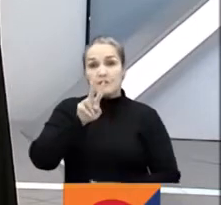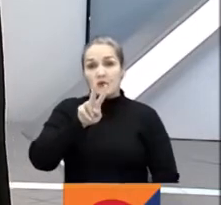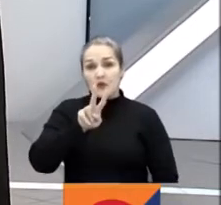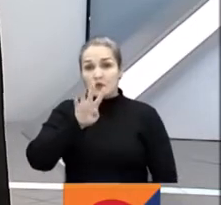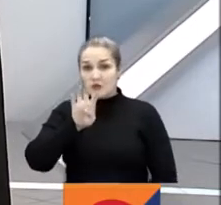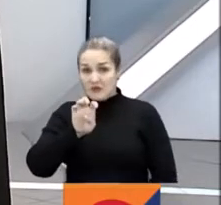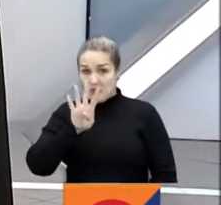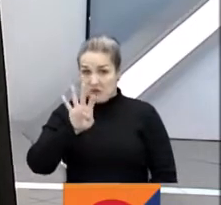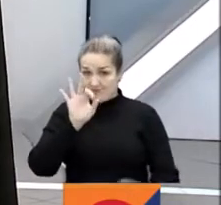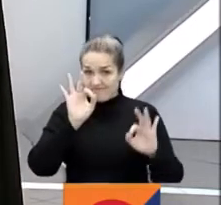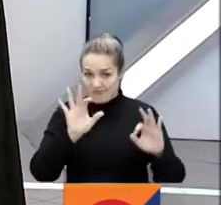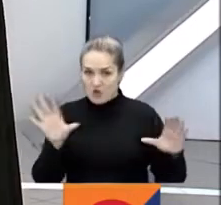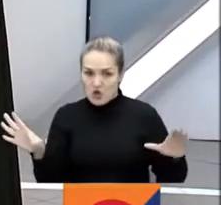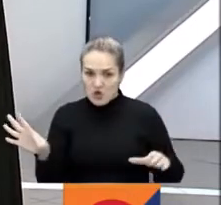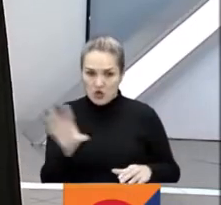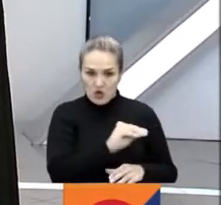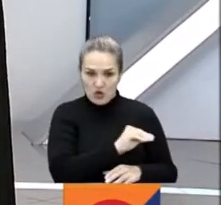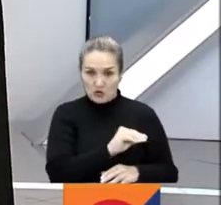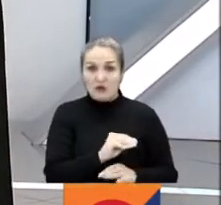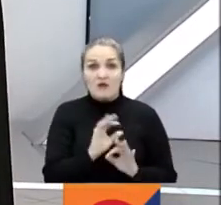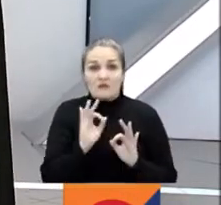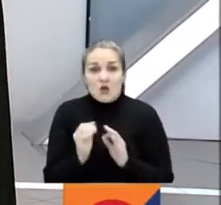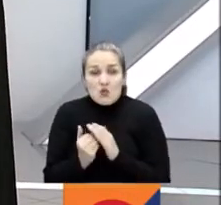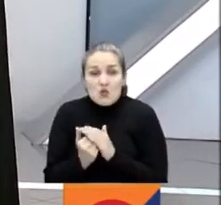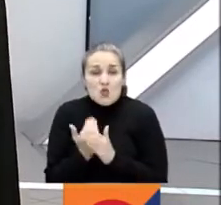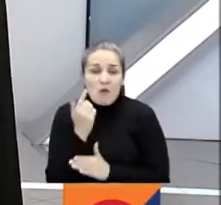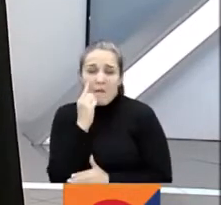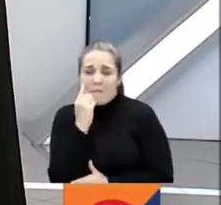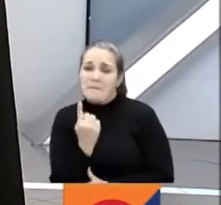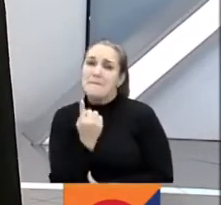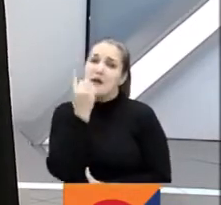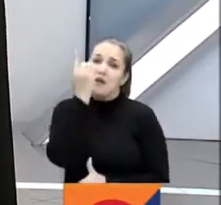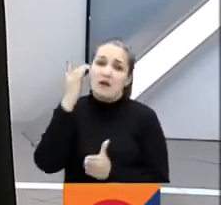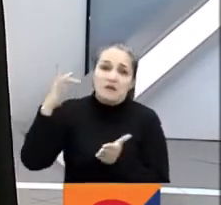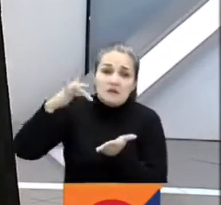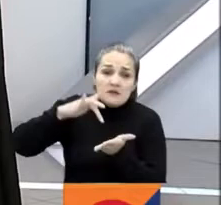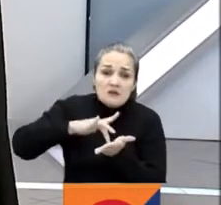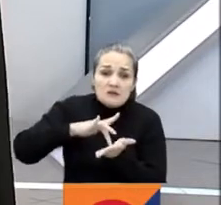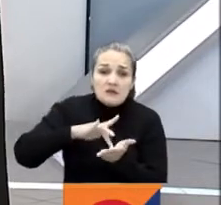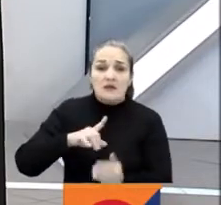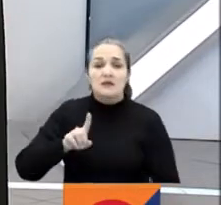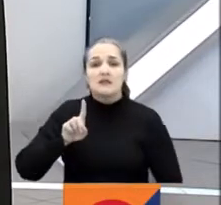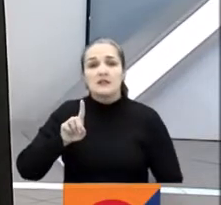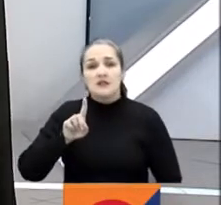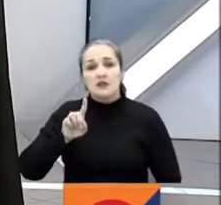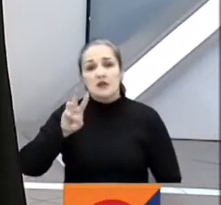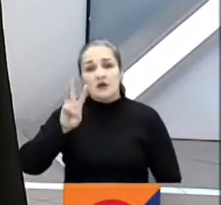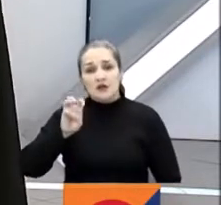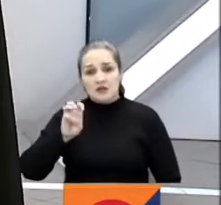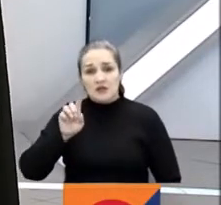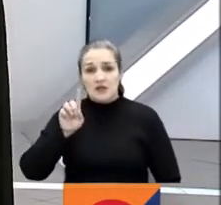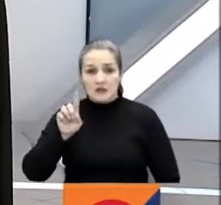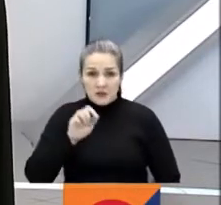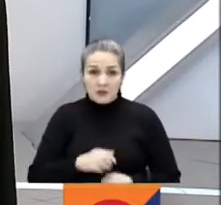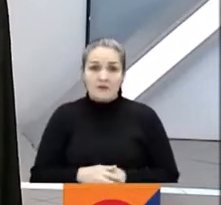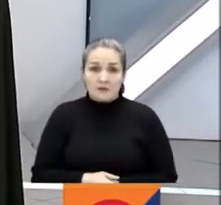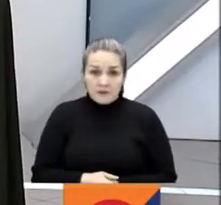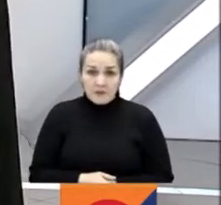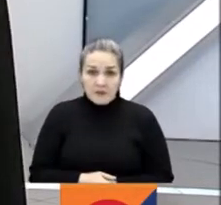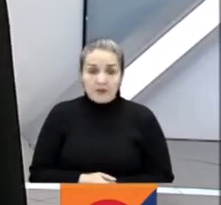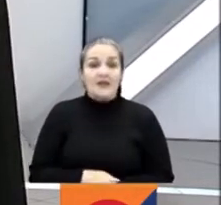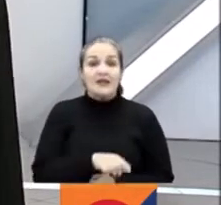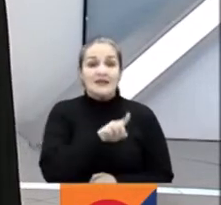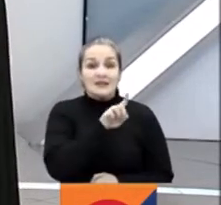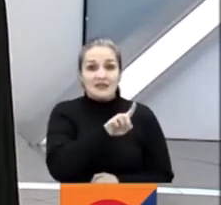181 son nuevos, es decir, que llegan por primera vez. Y 113 congresistas son